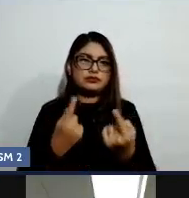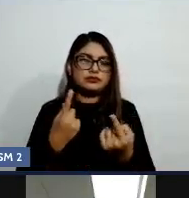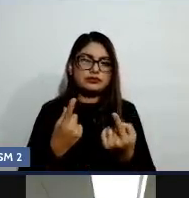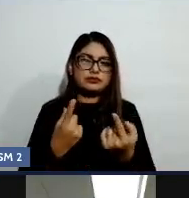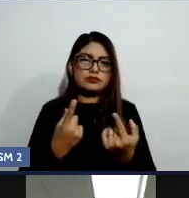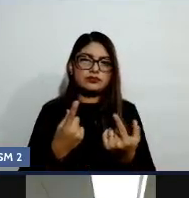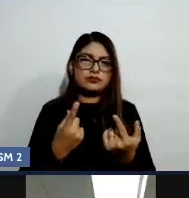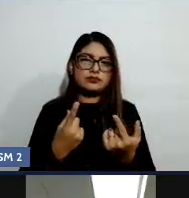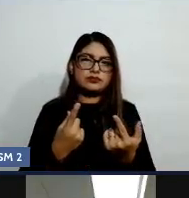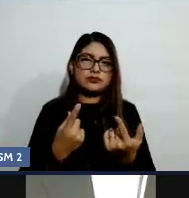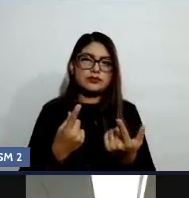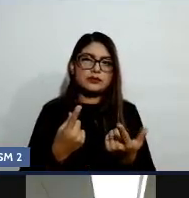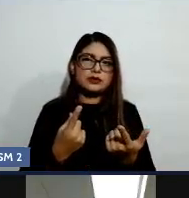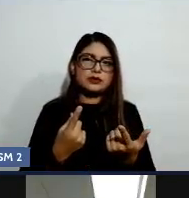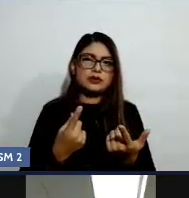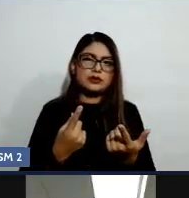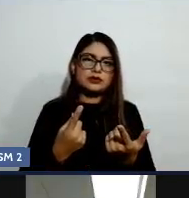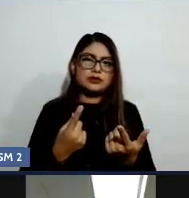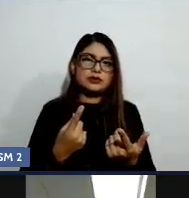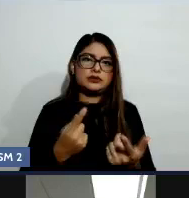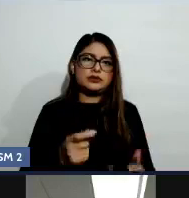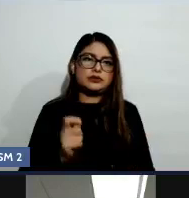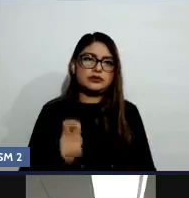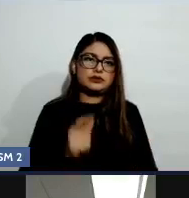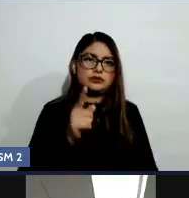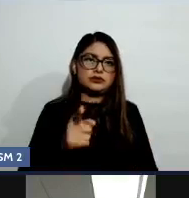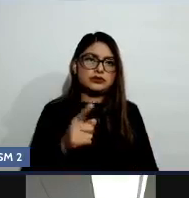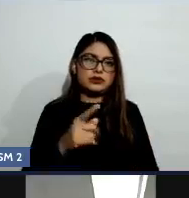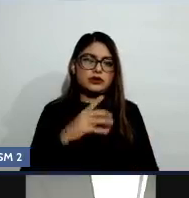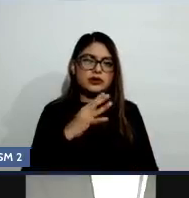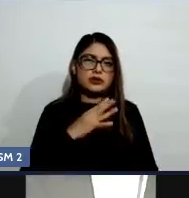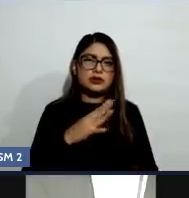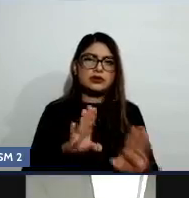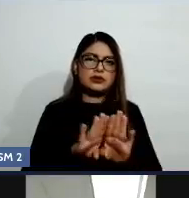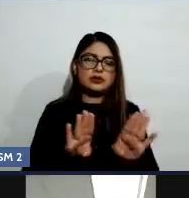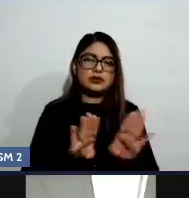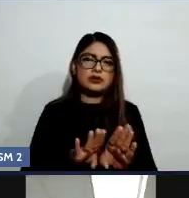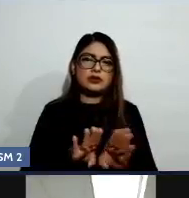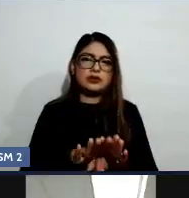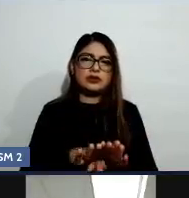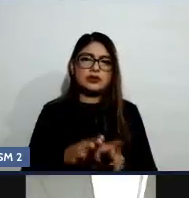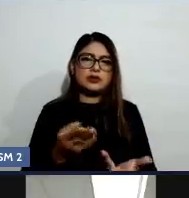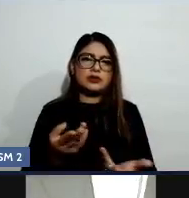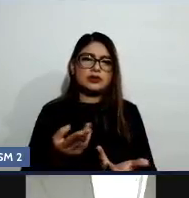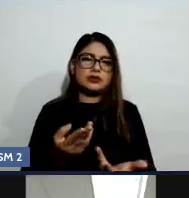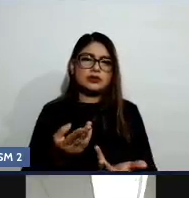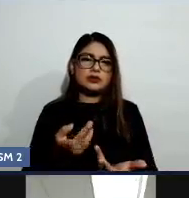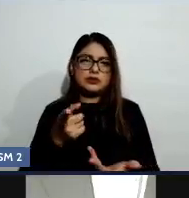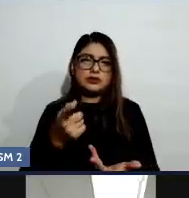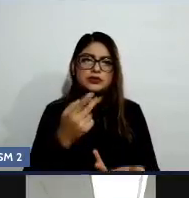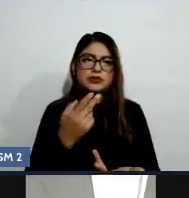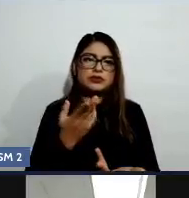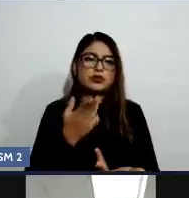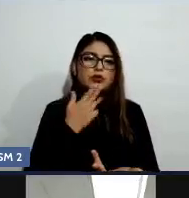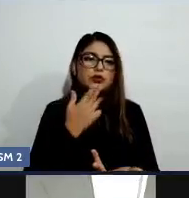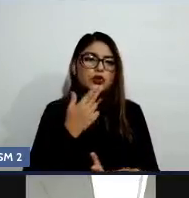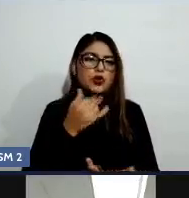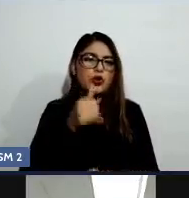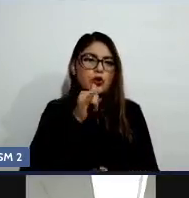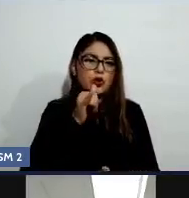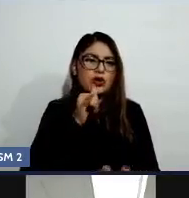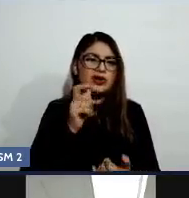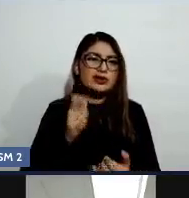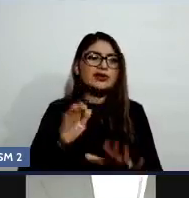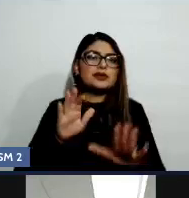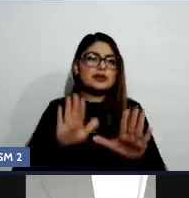mantenerse en un consumo seguro de alcohol es beber despacio, disfrutando el sabor de la